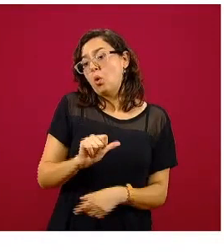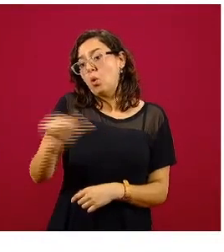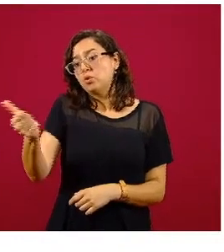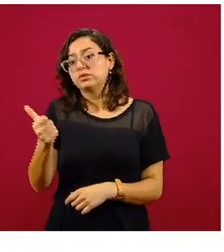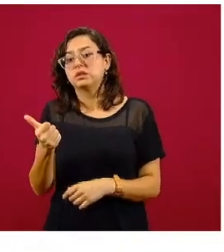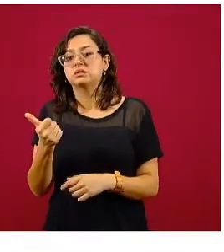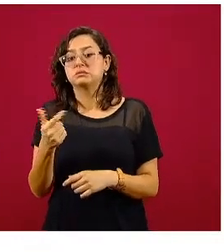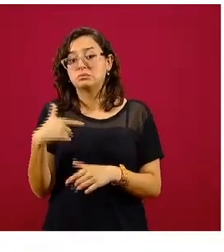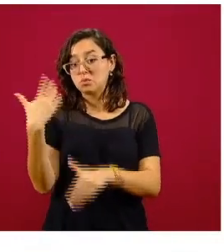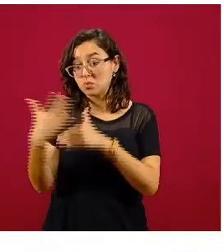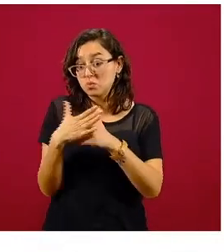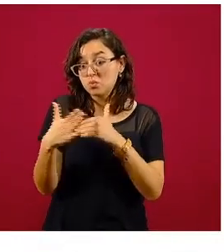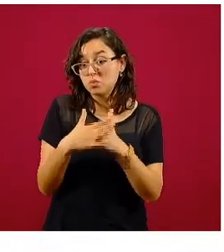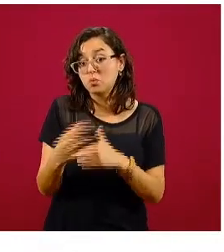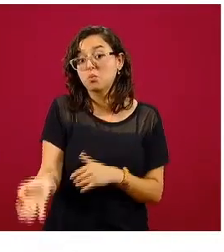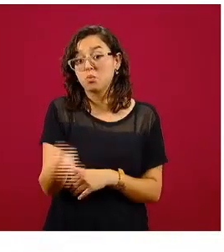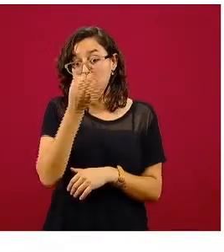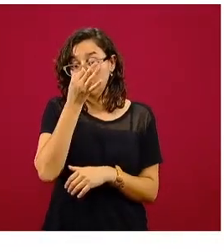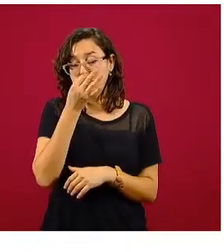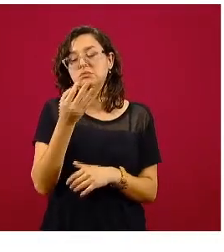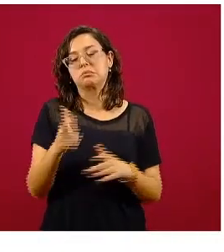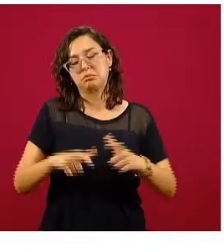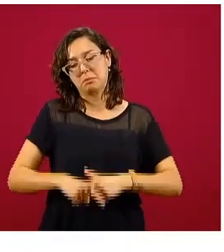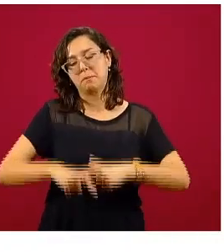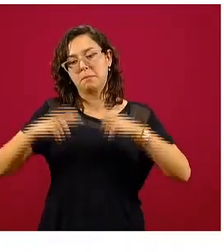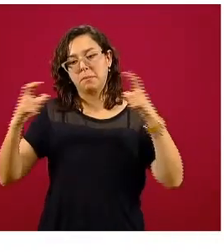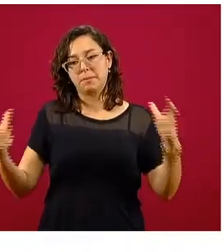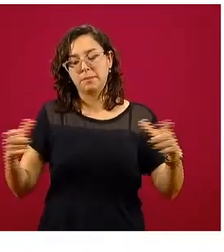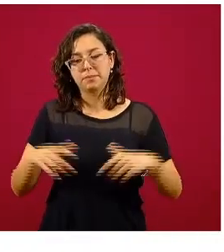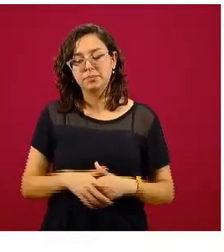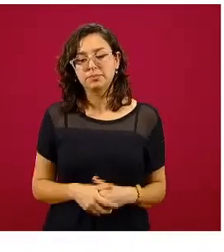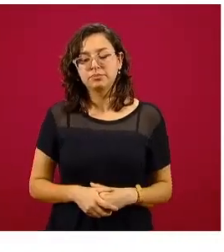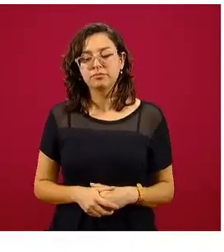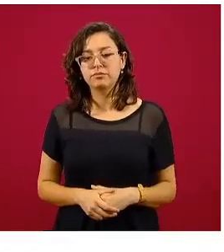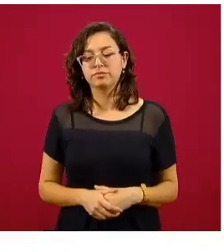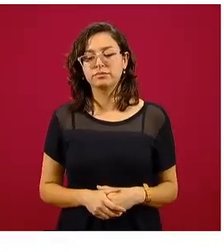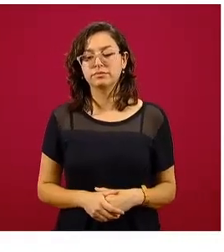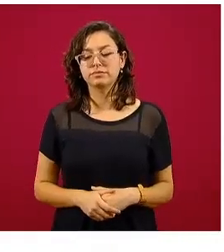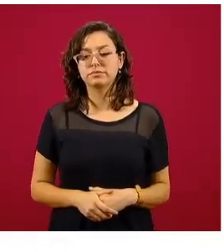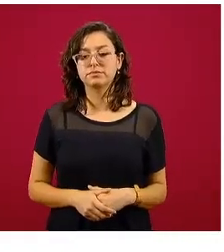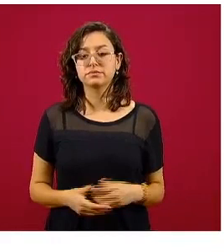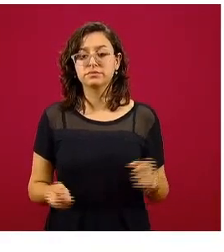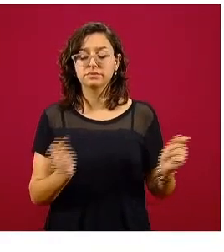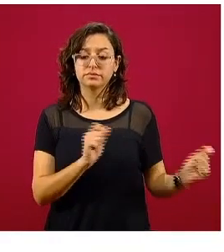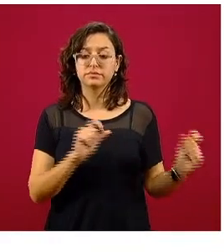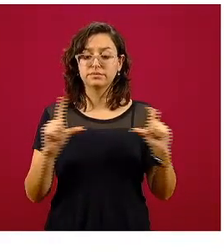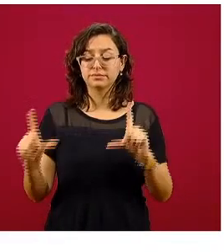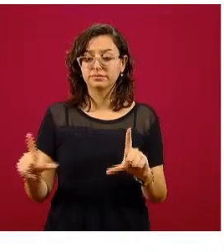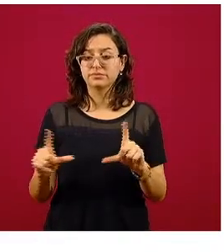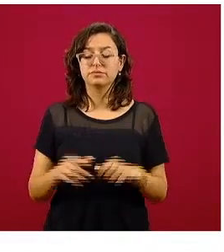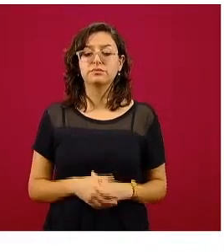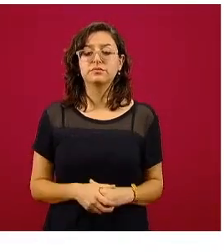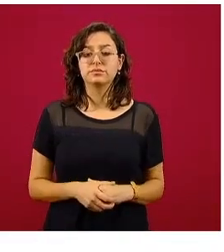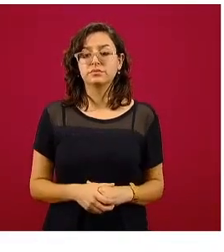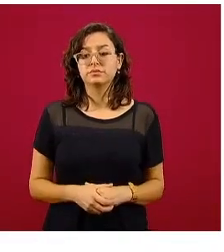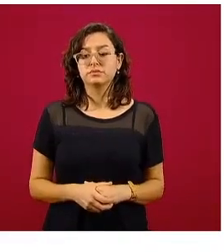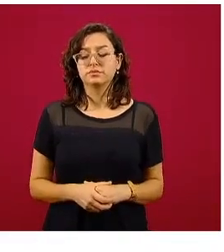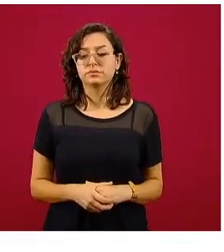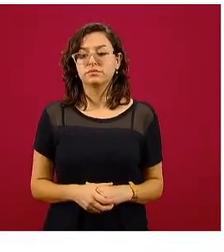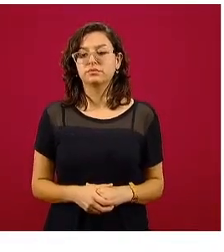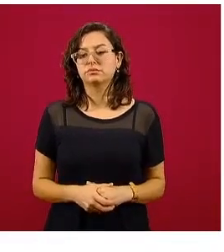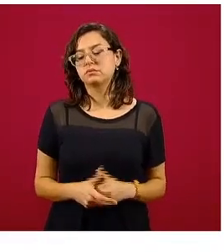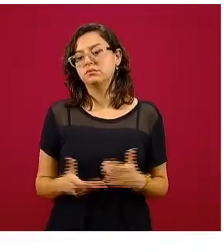tener un incremento en los últimos días. La siguiente diapositiva es precisamente la curva